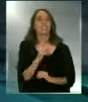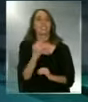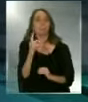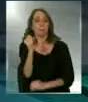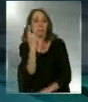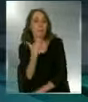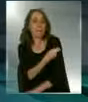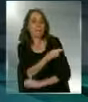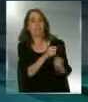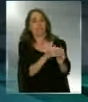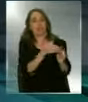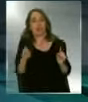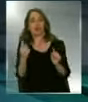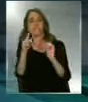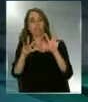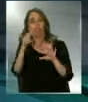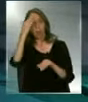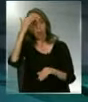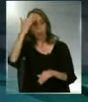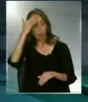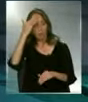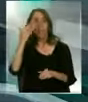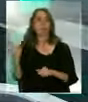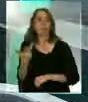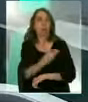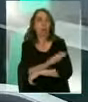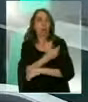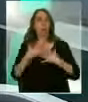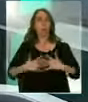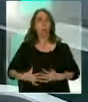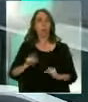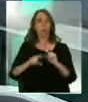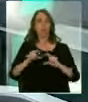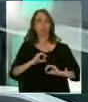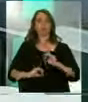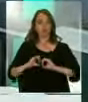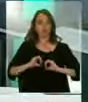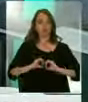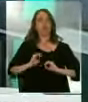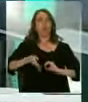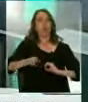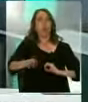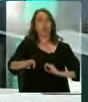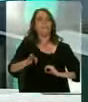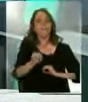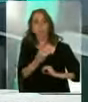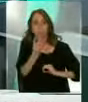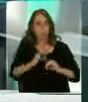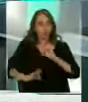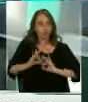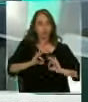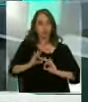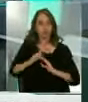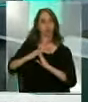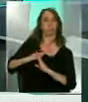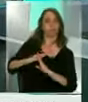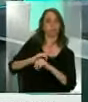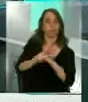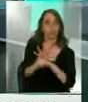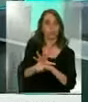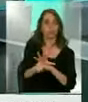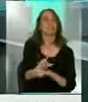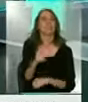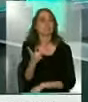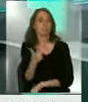inyección, las defensas en cuanto a anticuerpos seguían estables. La conclusión que han podido sacar hasta ahora es que la